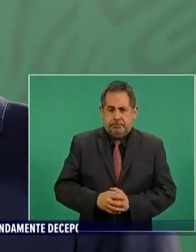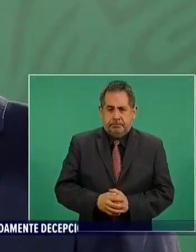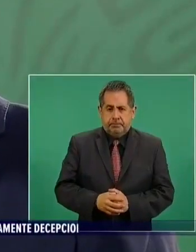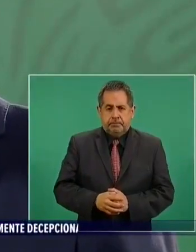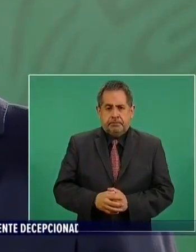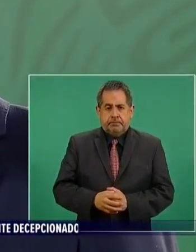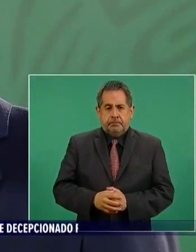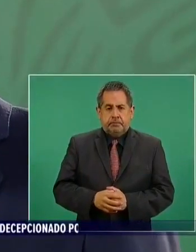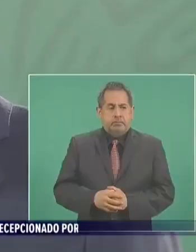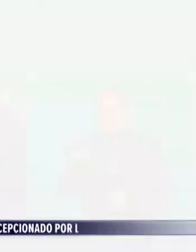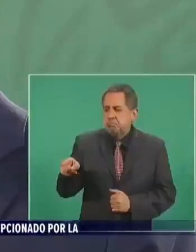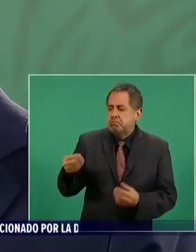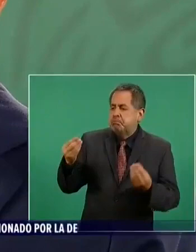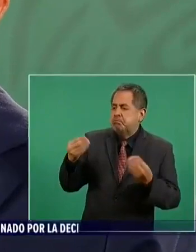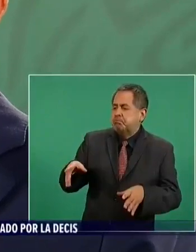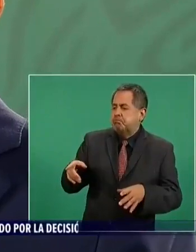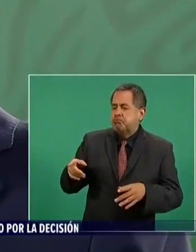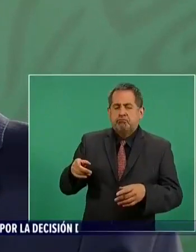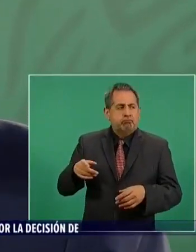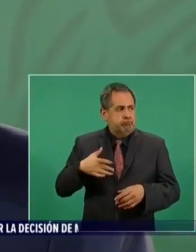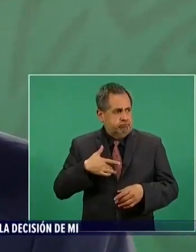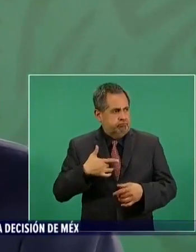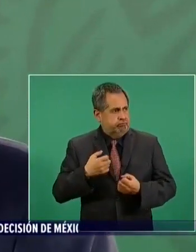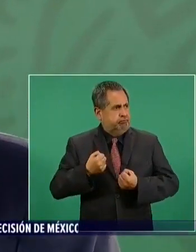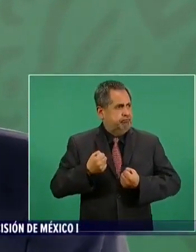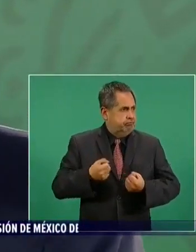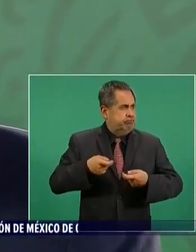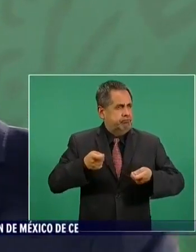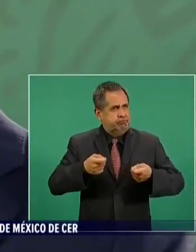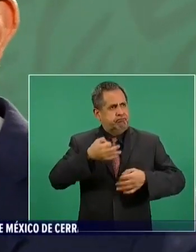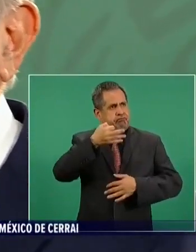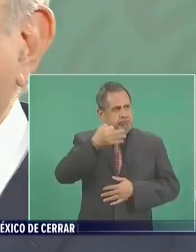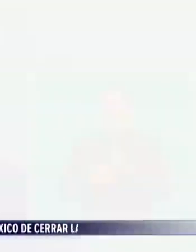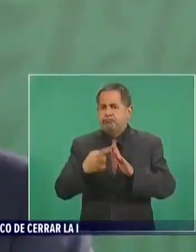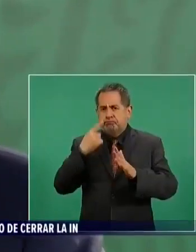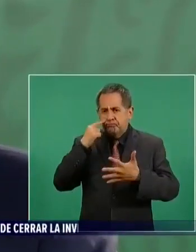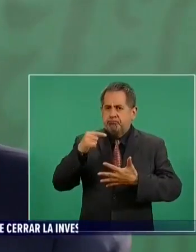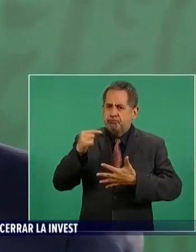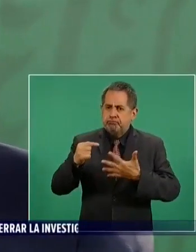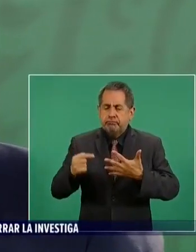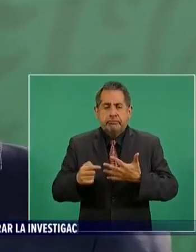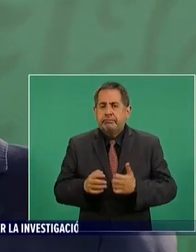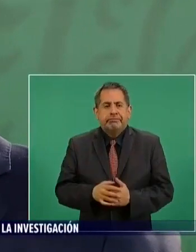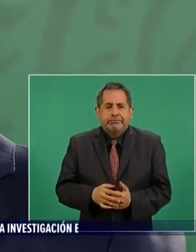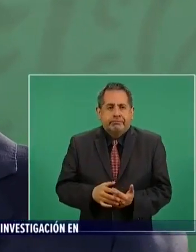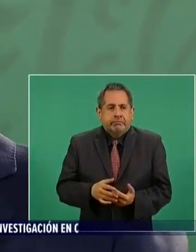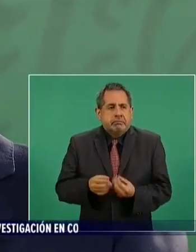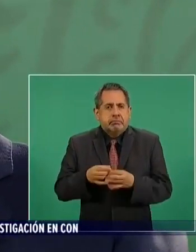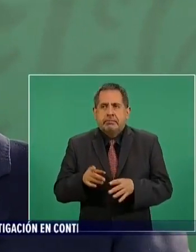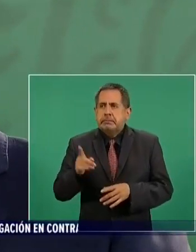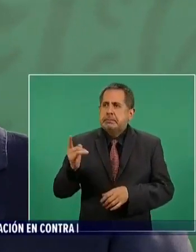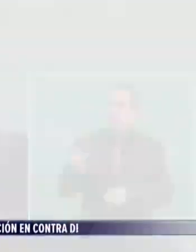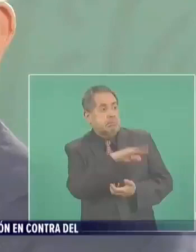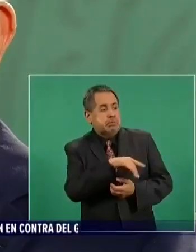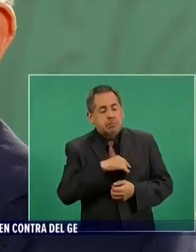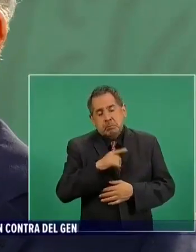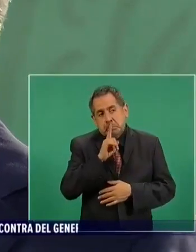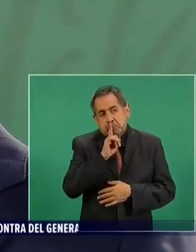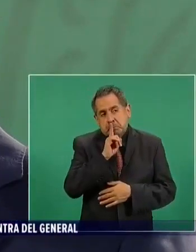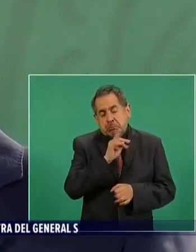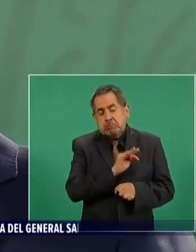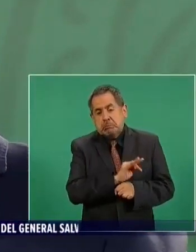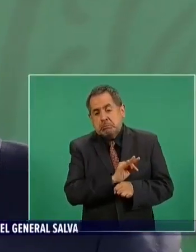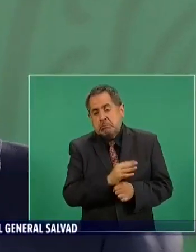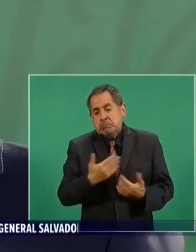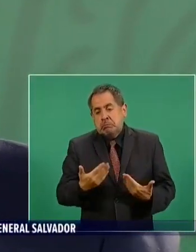Pues perdemos autoridad y lo que estimamos más importante, la autoridad moral. Terminamos como encubridores ante